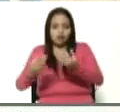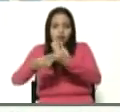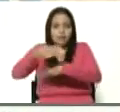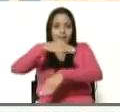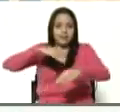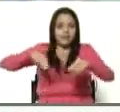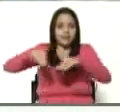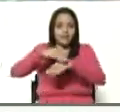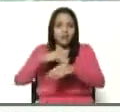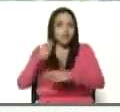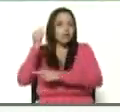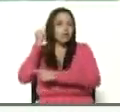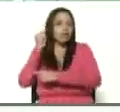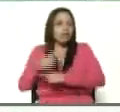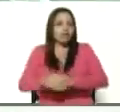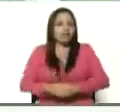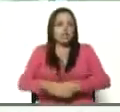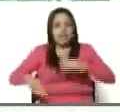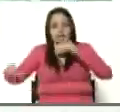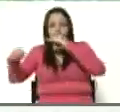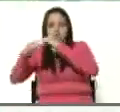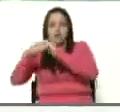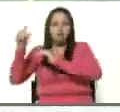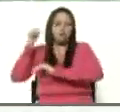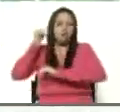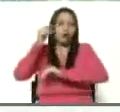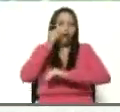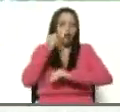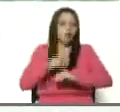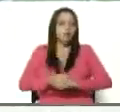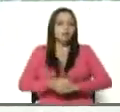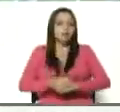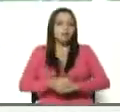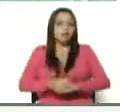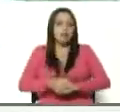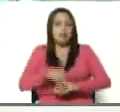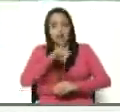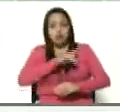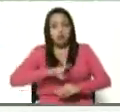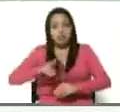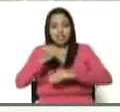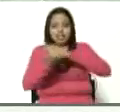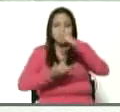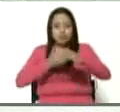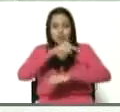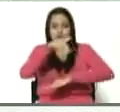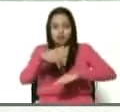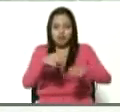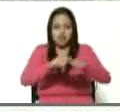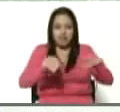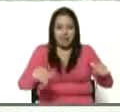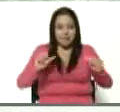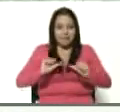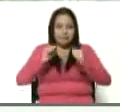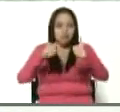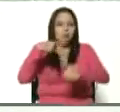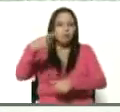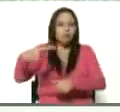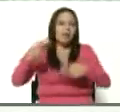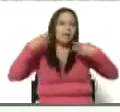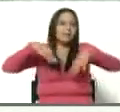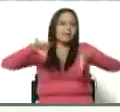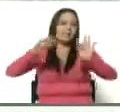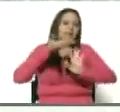Poder Popular para la Mujer y la Igualdad de Género a través del INTI hemos iniciado una política especial de